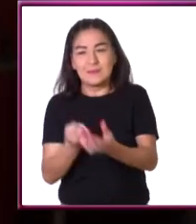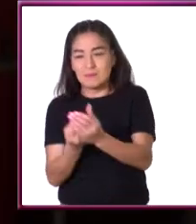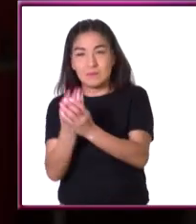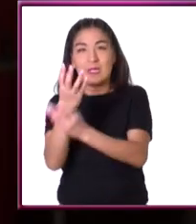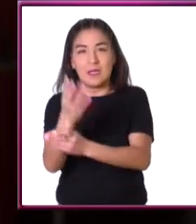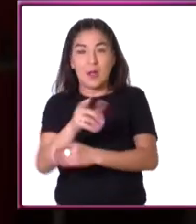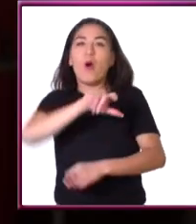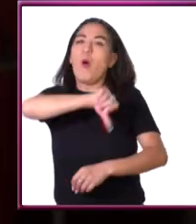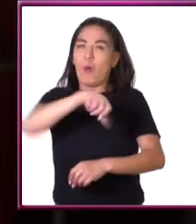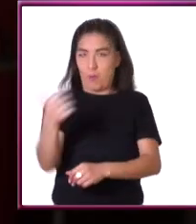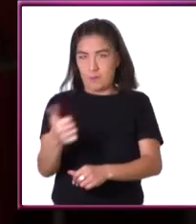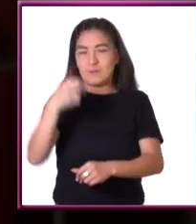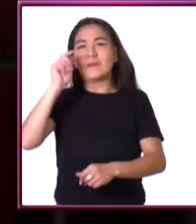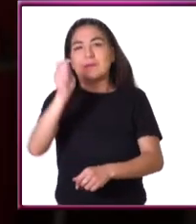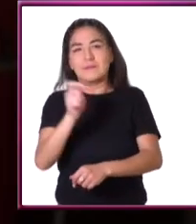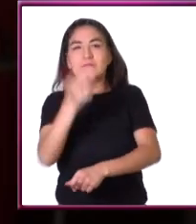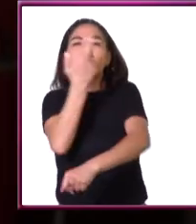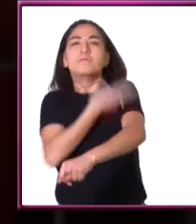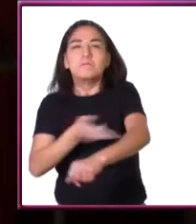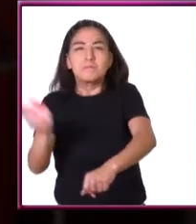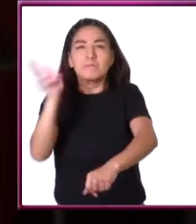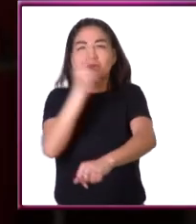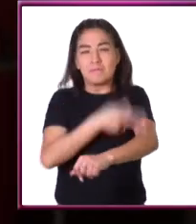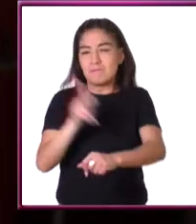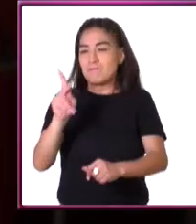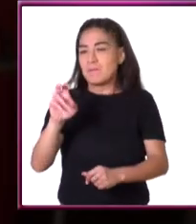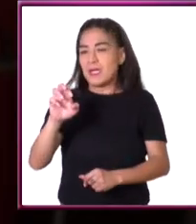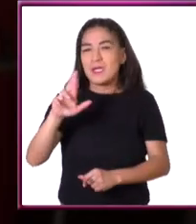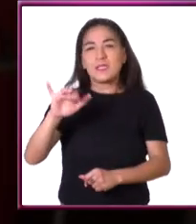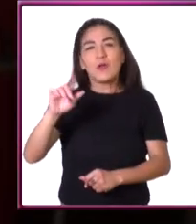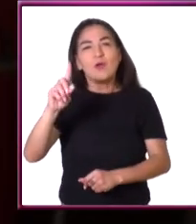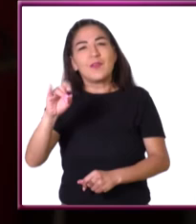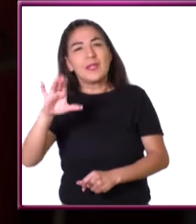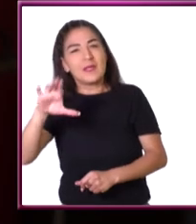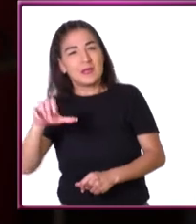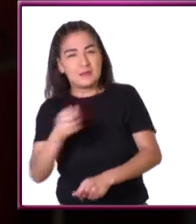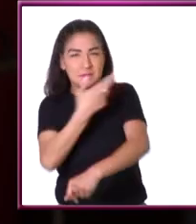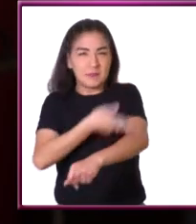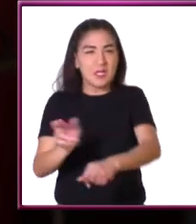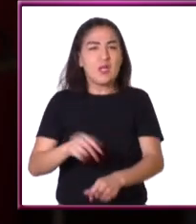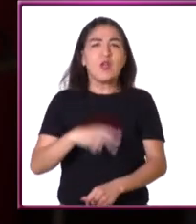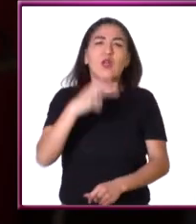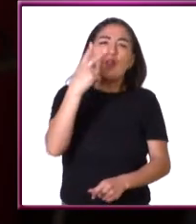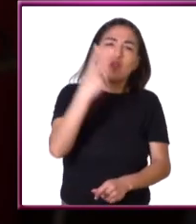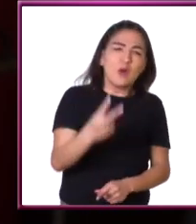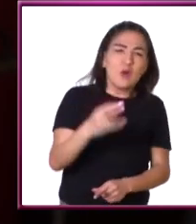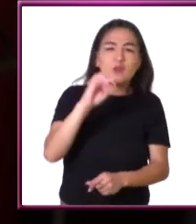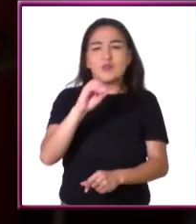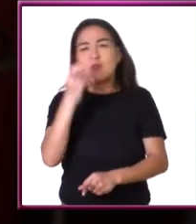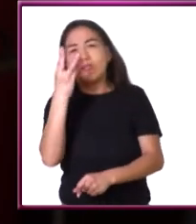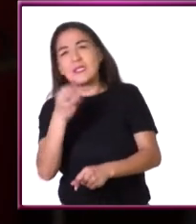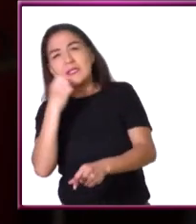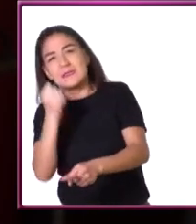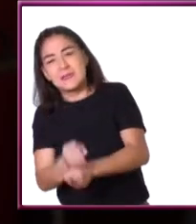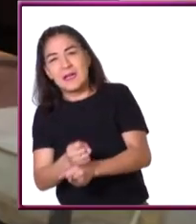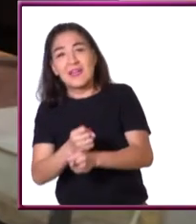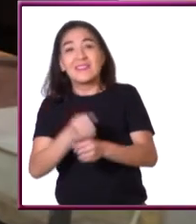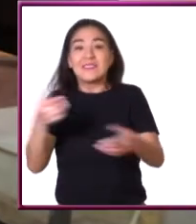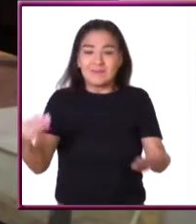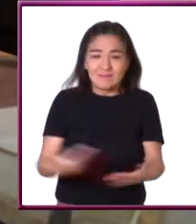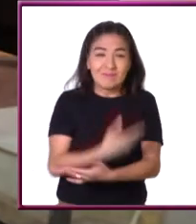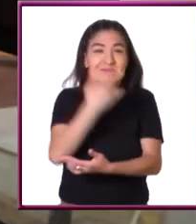Esas serían las anuales, pero las periódicas puede ser que sean cada dos años, puede ser que sean cada tres años